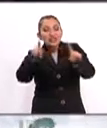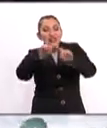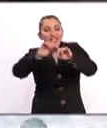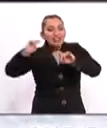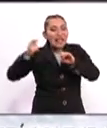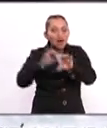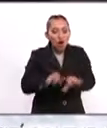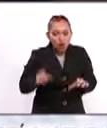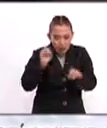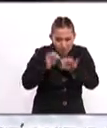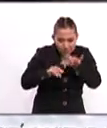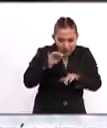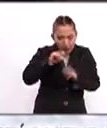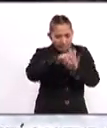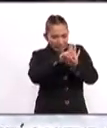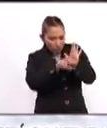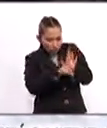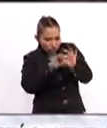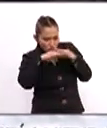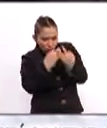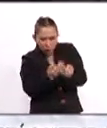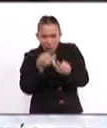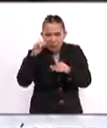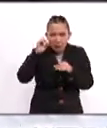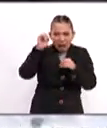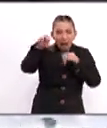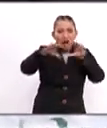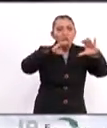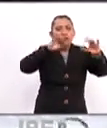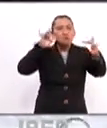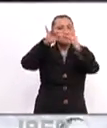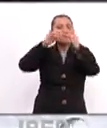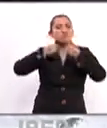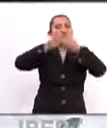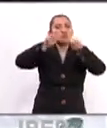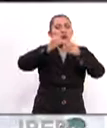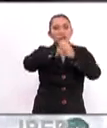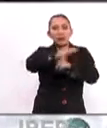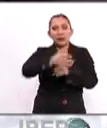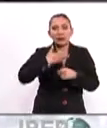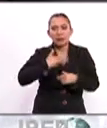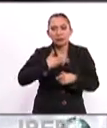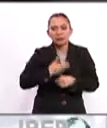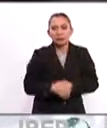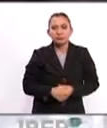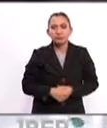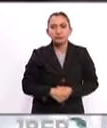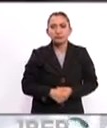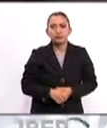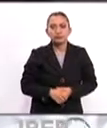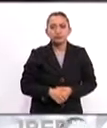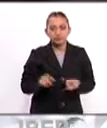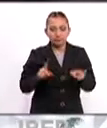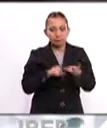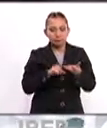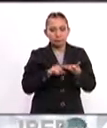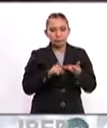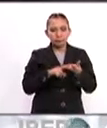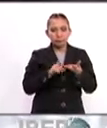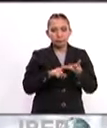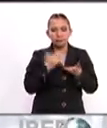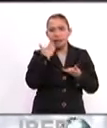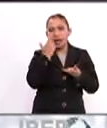de tecnologías, de metodologías y medios para transmitir la información que tenemos hoy en día. En tercer lugar,